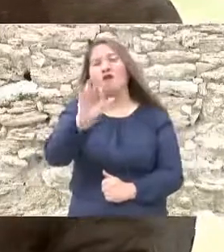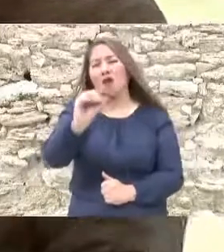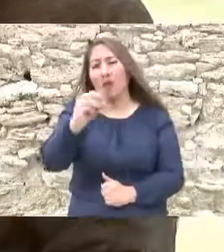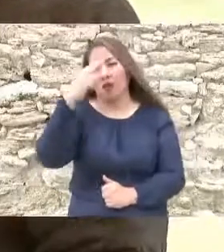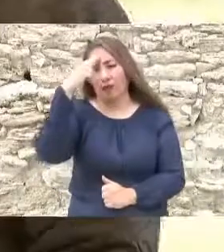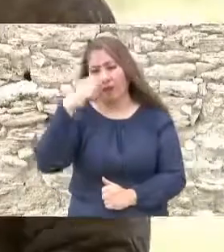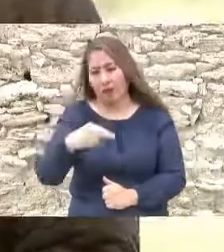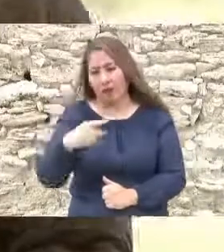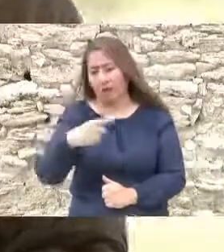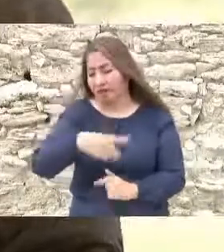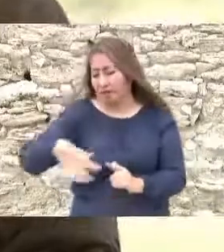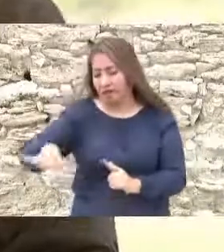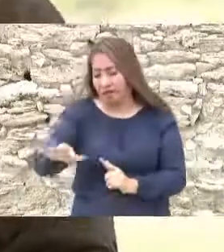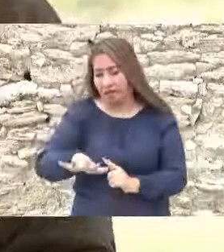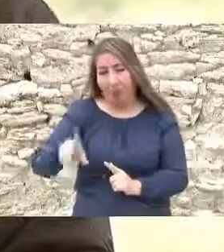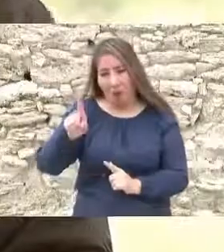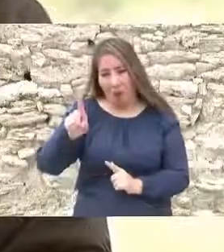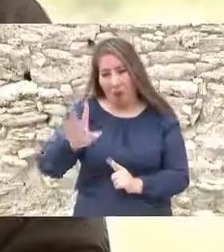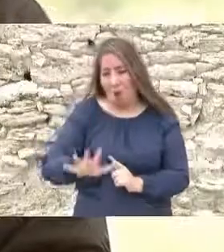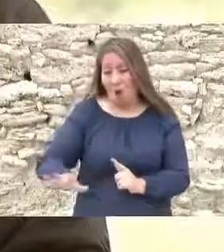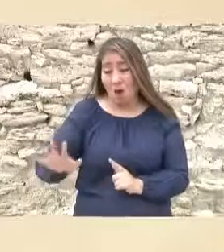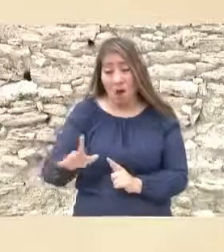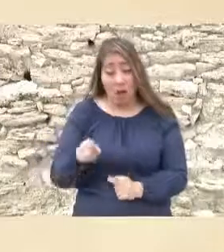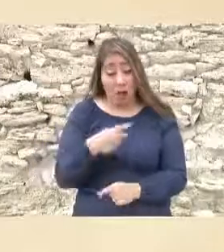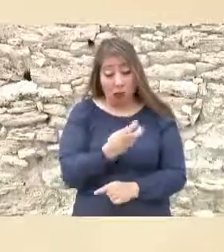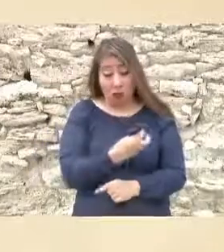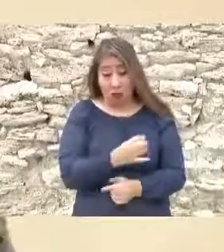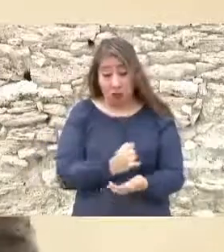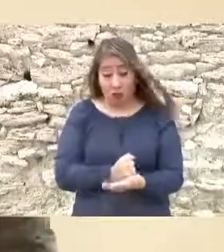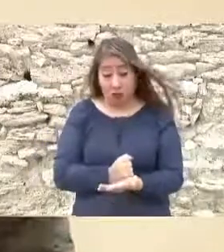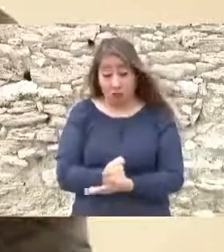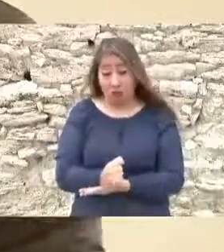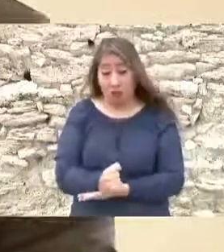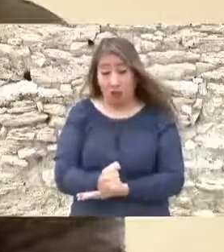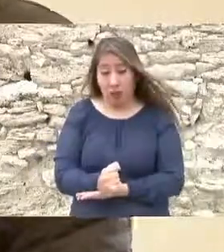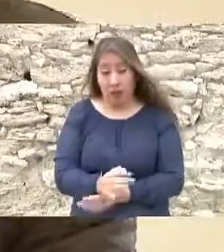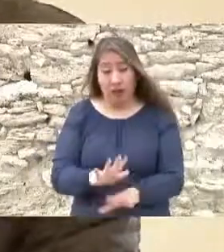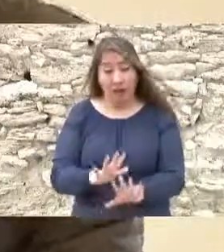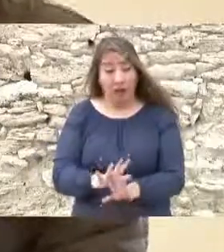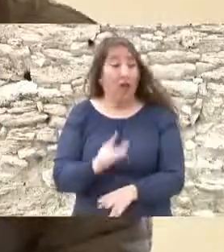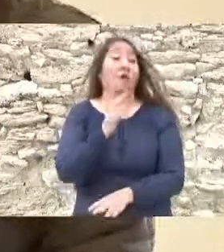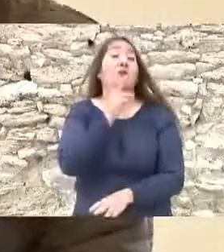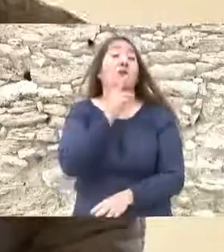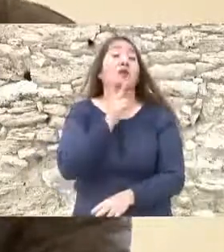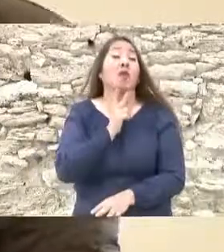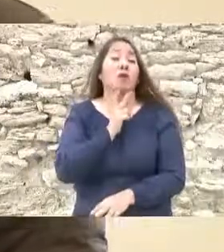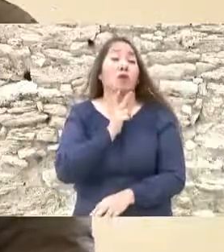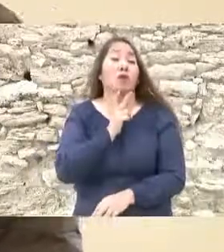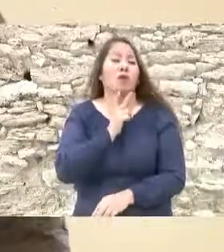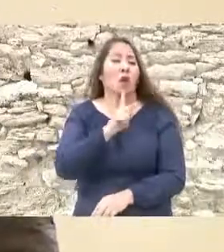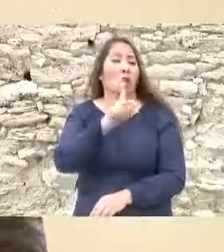con esta decisión de que el petróleo es propiedad de la nación